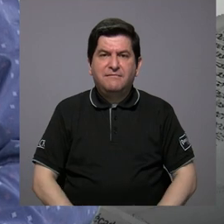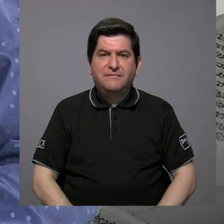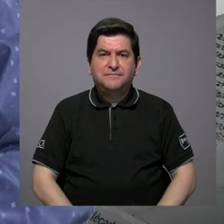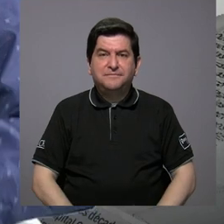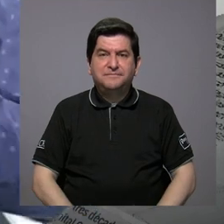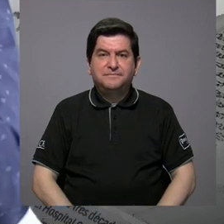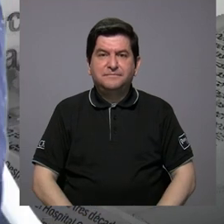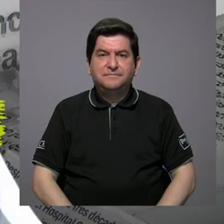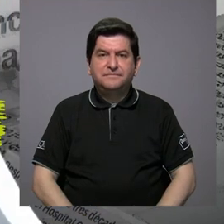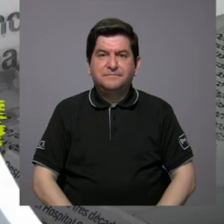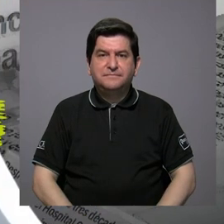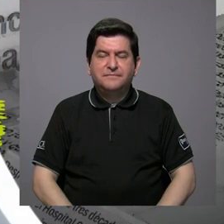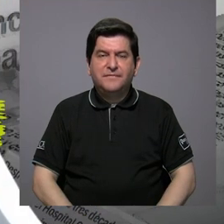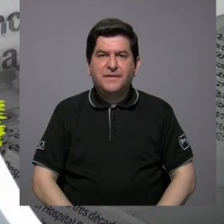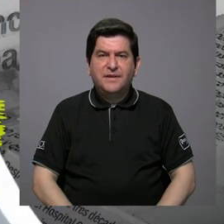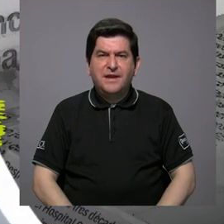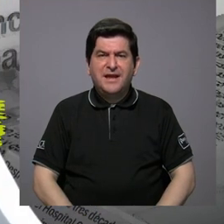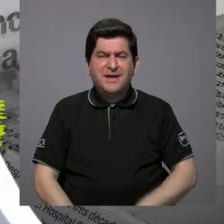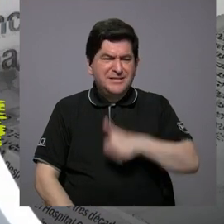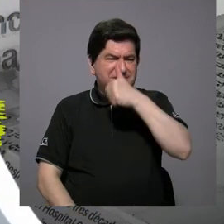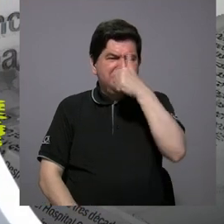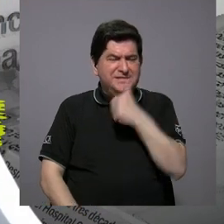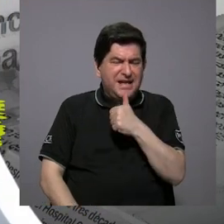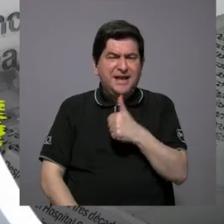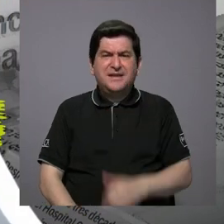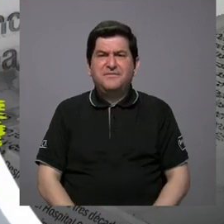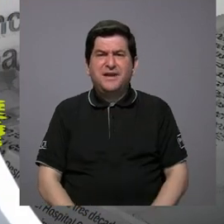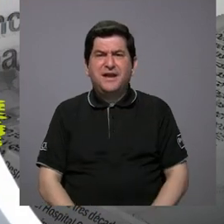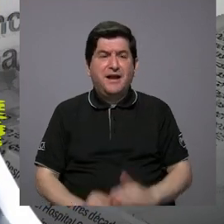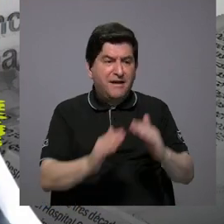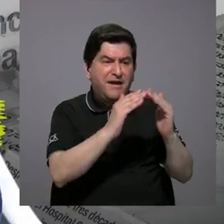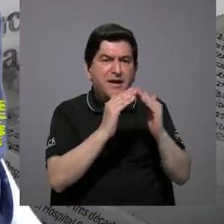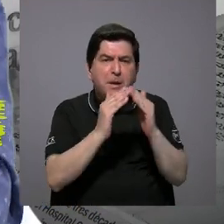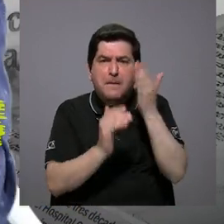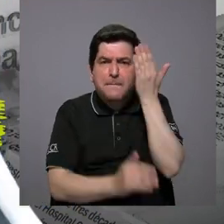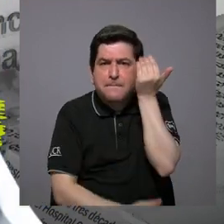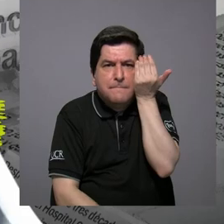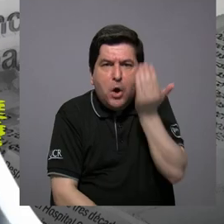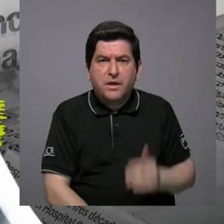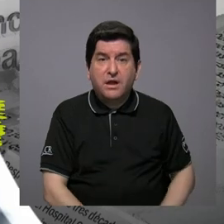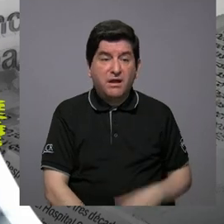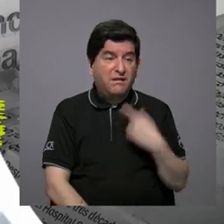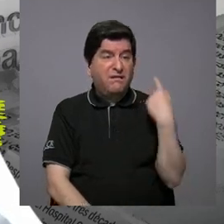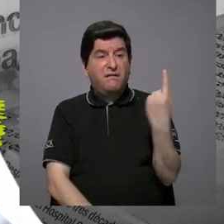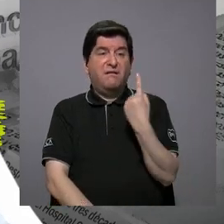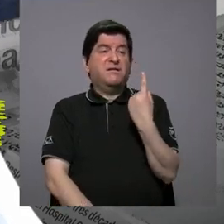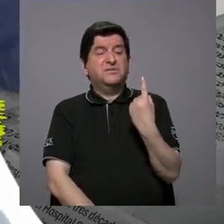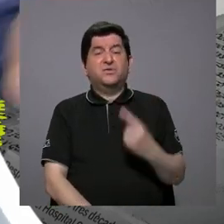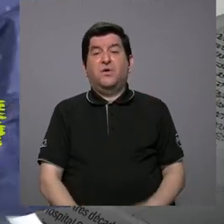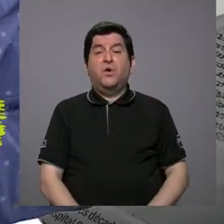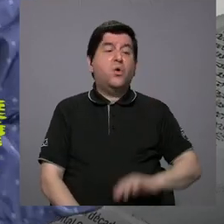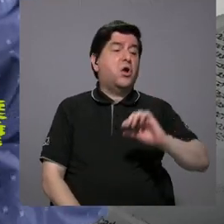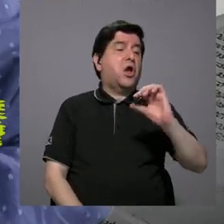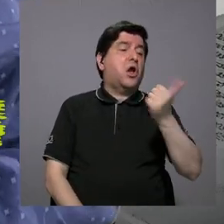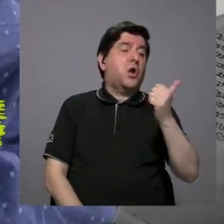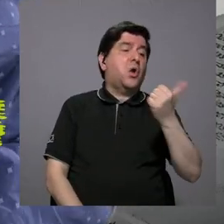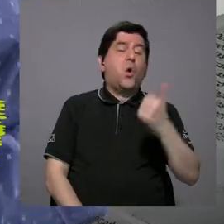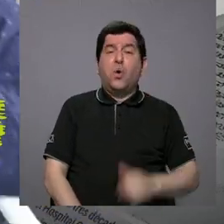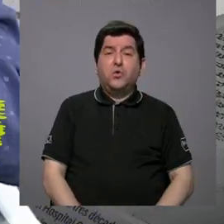¿Por qué tenemos que sacrificar a ciertas comunidades nada más para que a otro